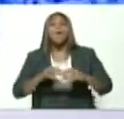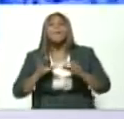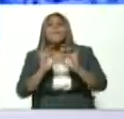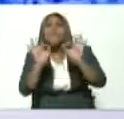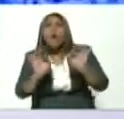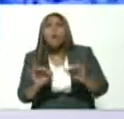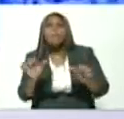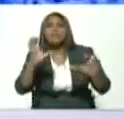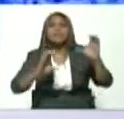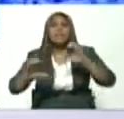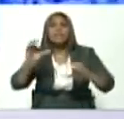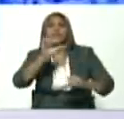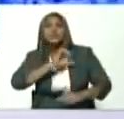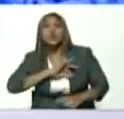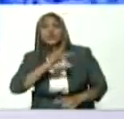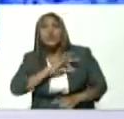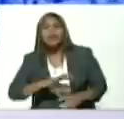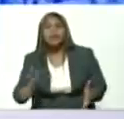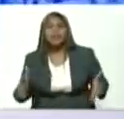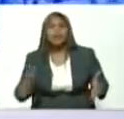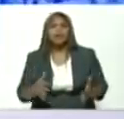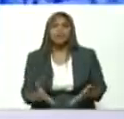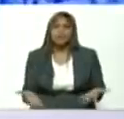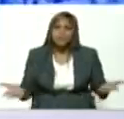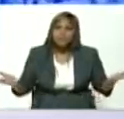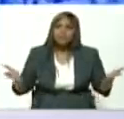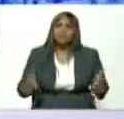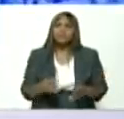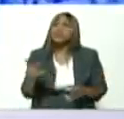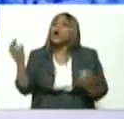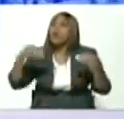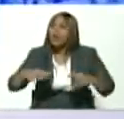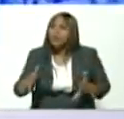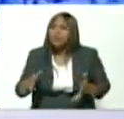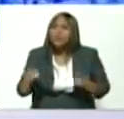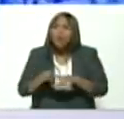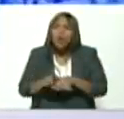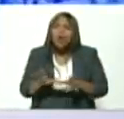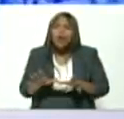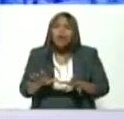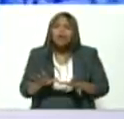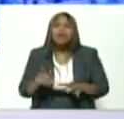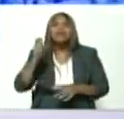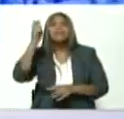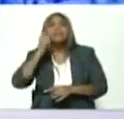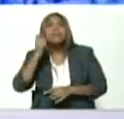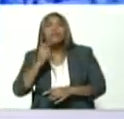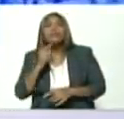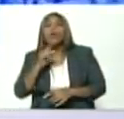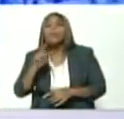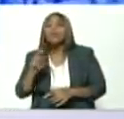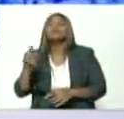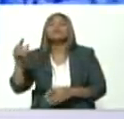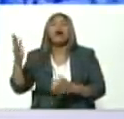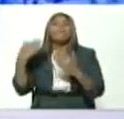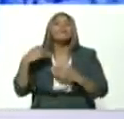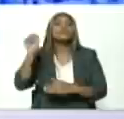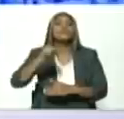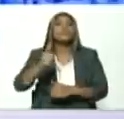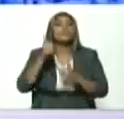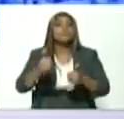socialista Jesús Martínez ¿ah? ¿está de acuerdo? diputado Jesús Martínez vota a favor